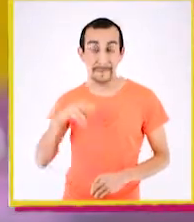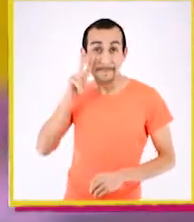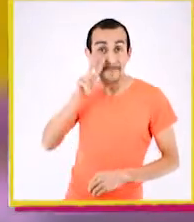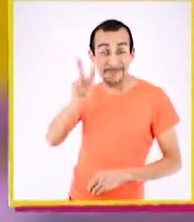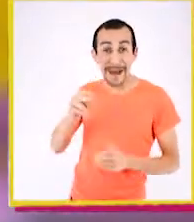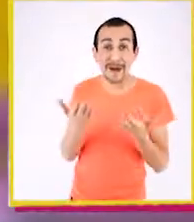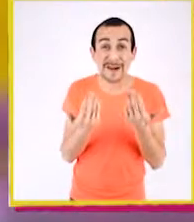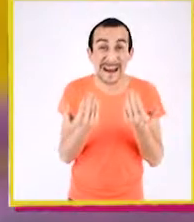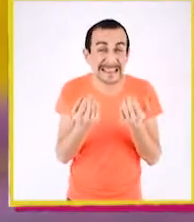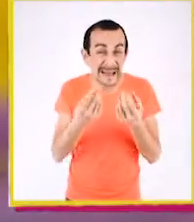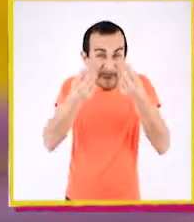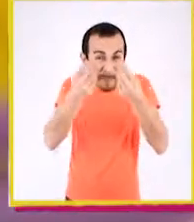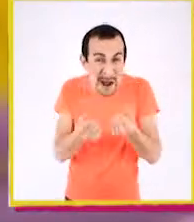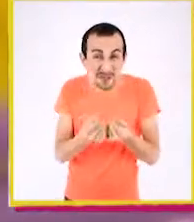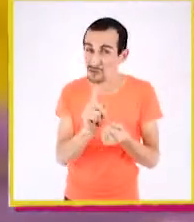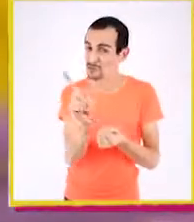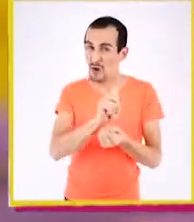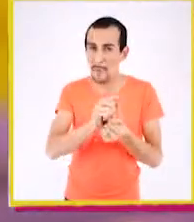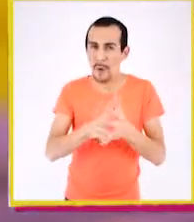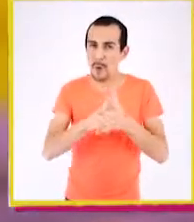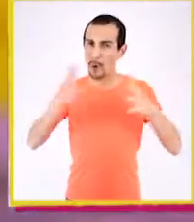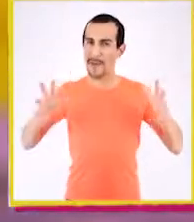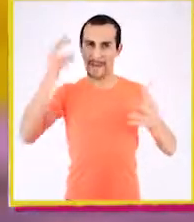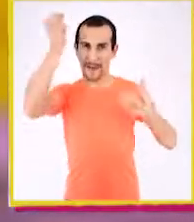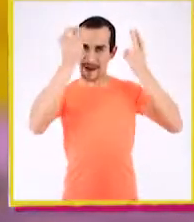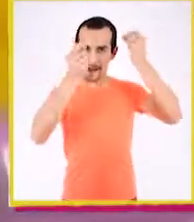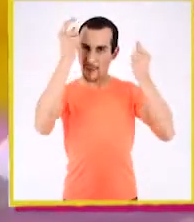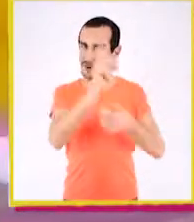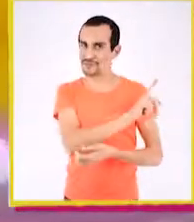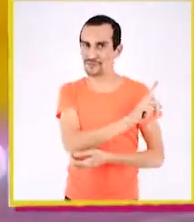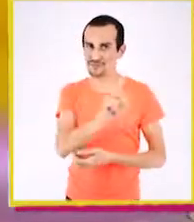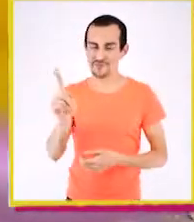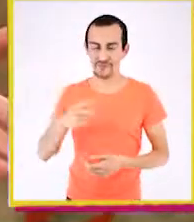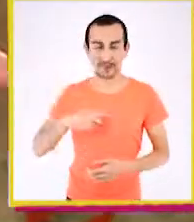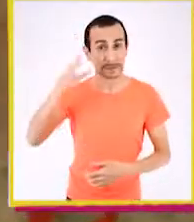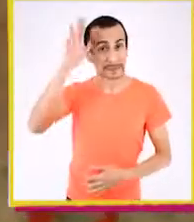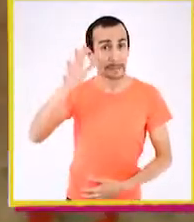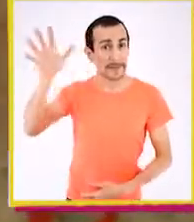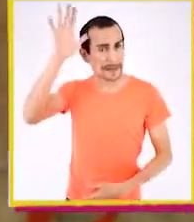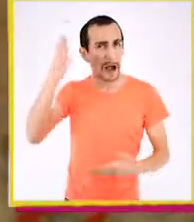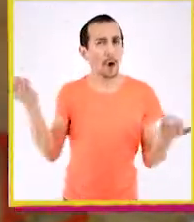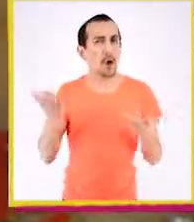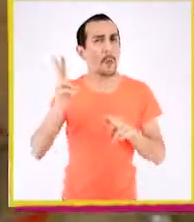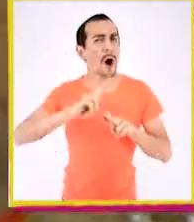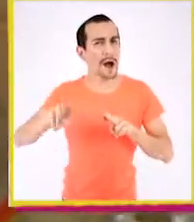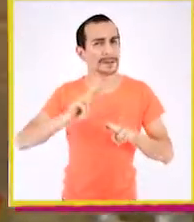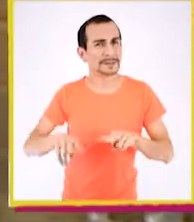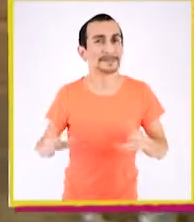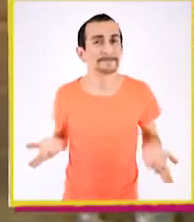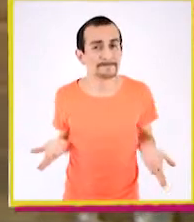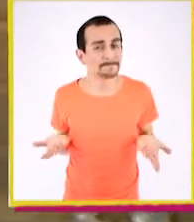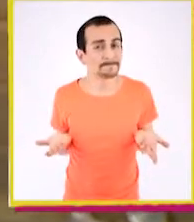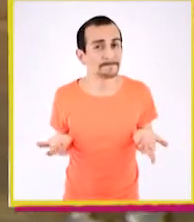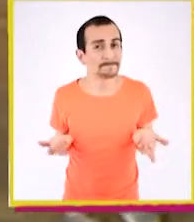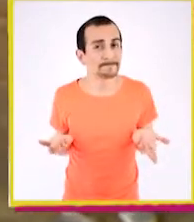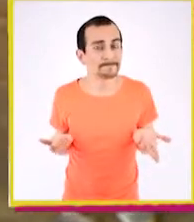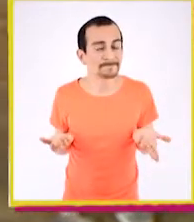¿Vieron que no necesitamos ser expertos para ser unos grandes creadores? ¿Se imaginan cómo podemos hacerlas?